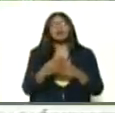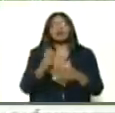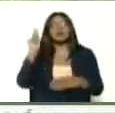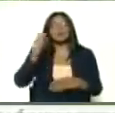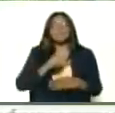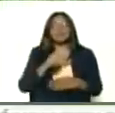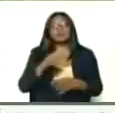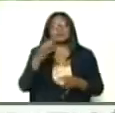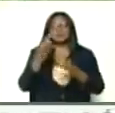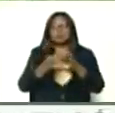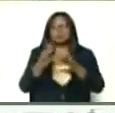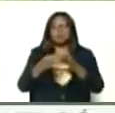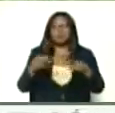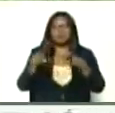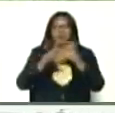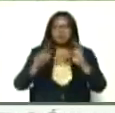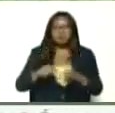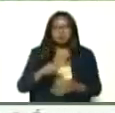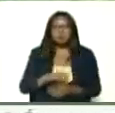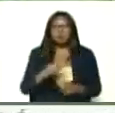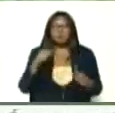a 1200, el pico,